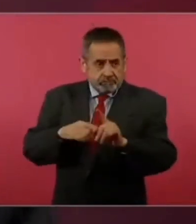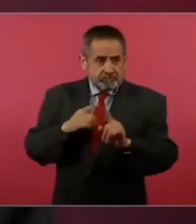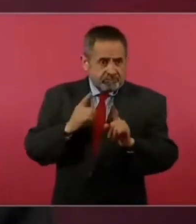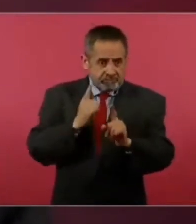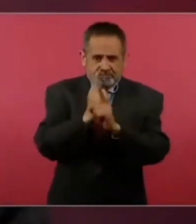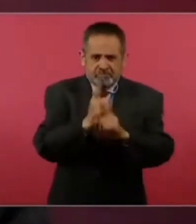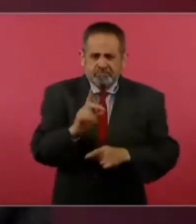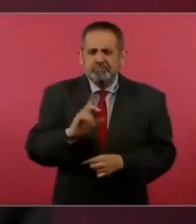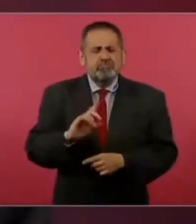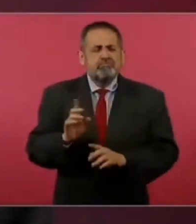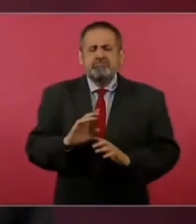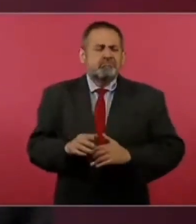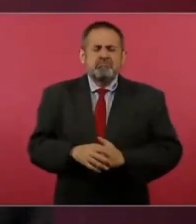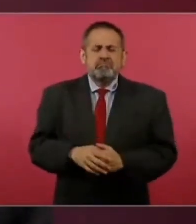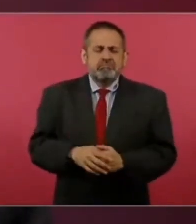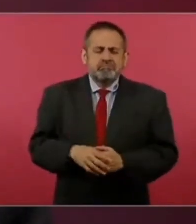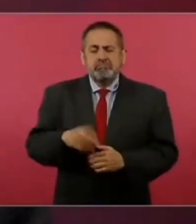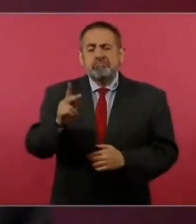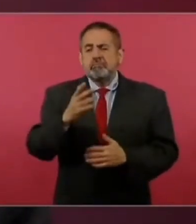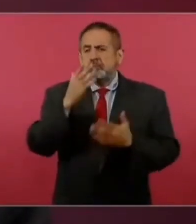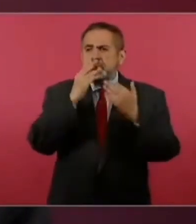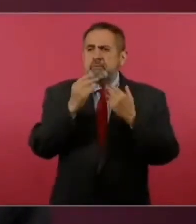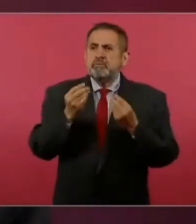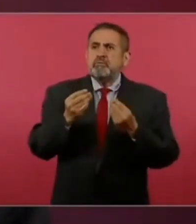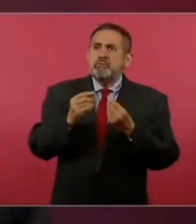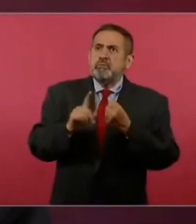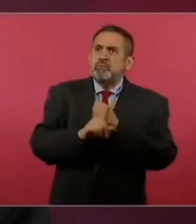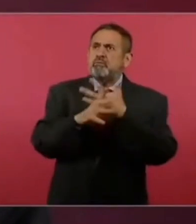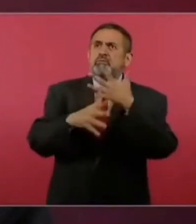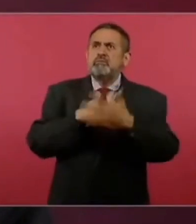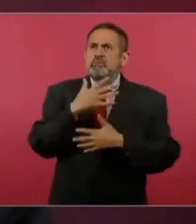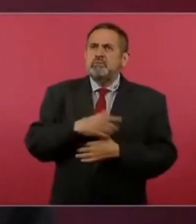Pero no ha habido, afortunadamente,